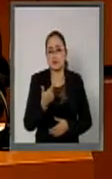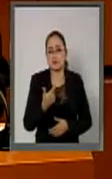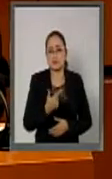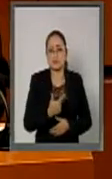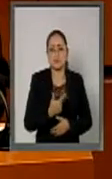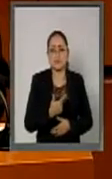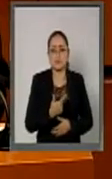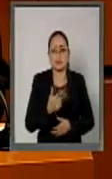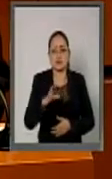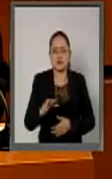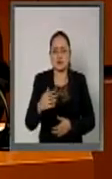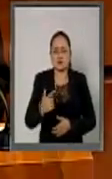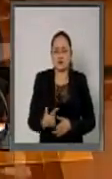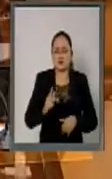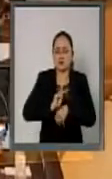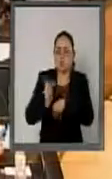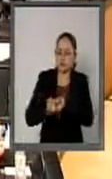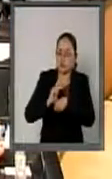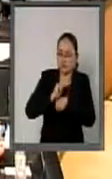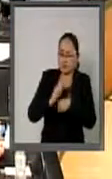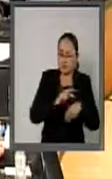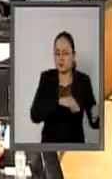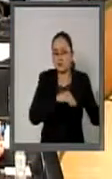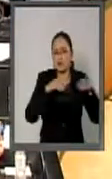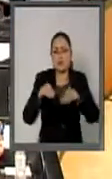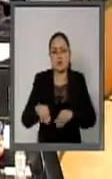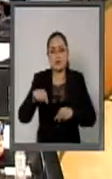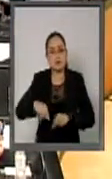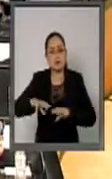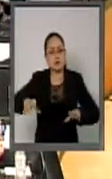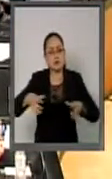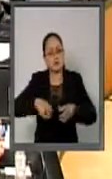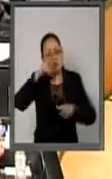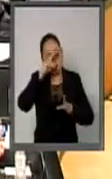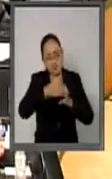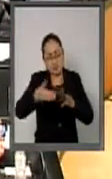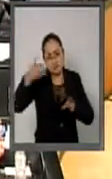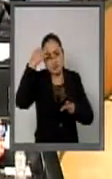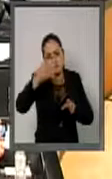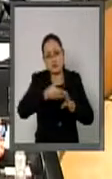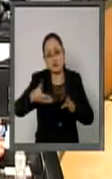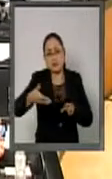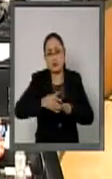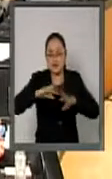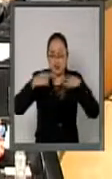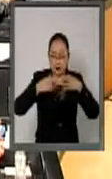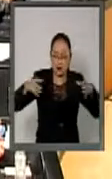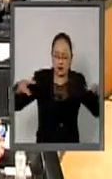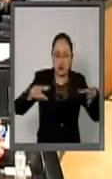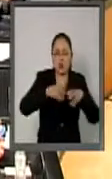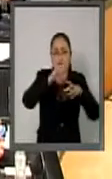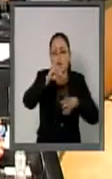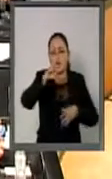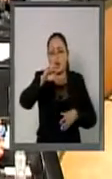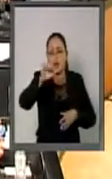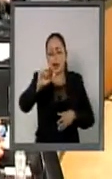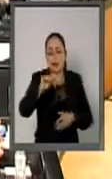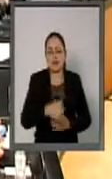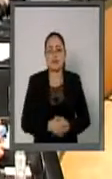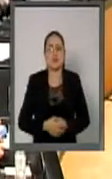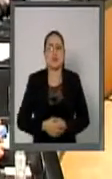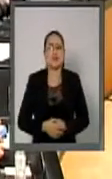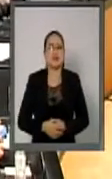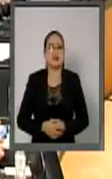países y en este periodo, pues en esta reunión que se tuvo en nuestro país,